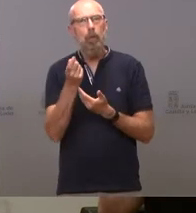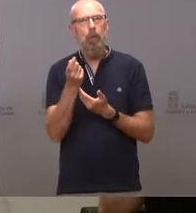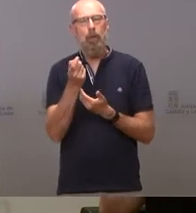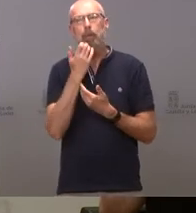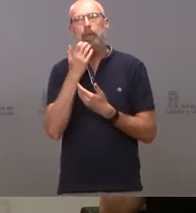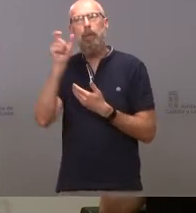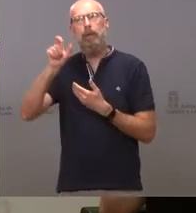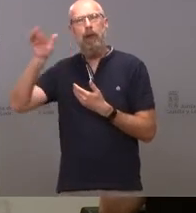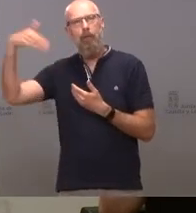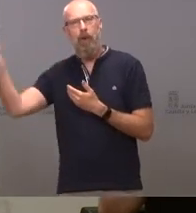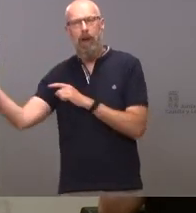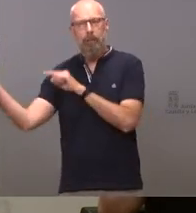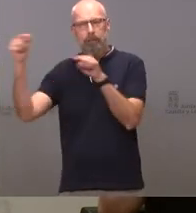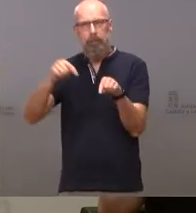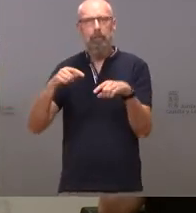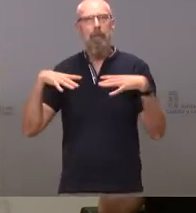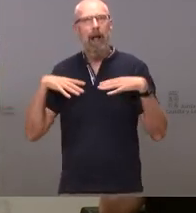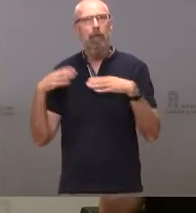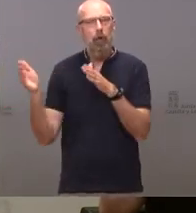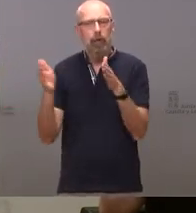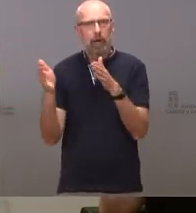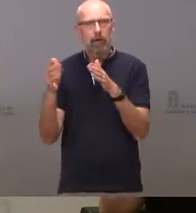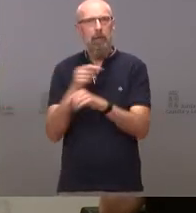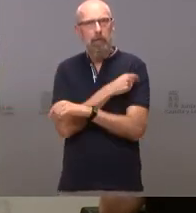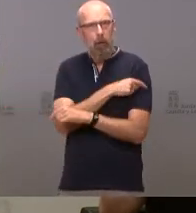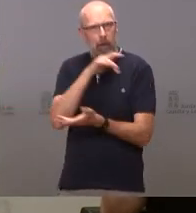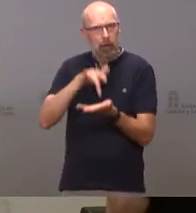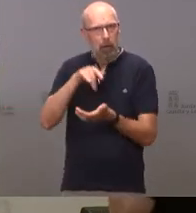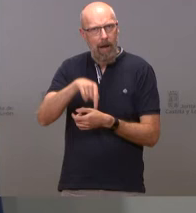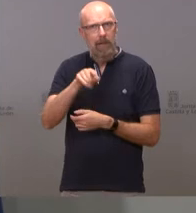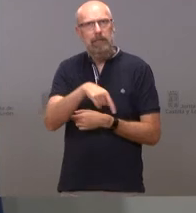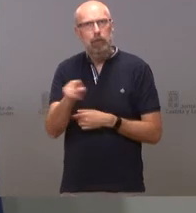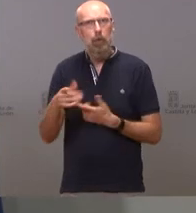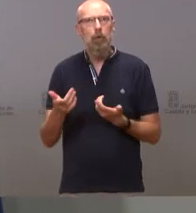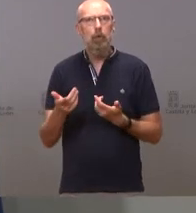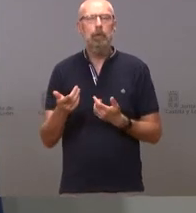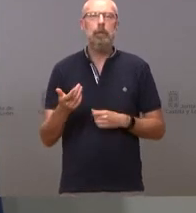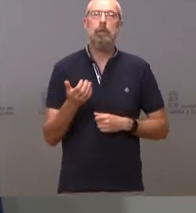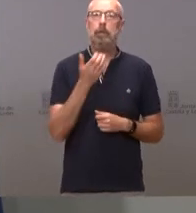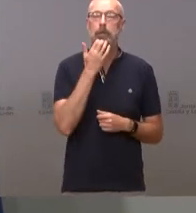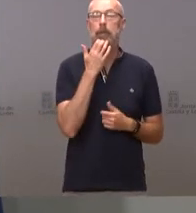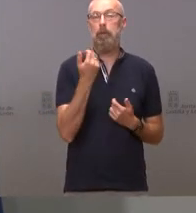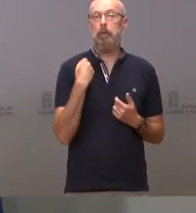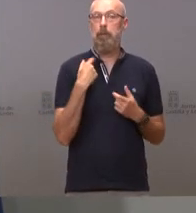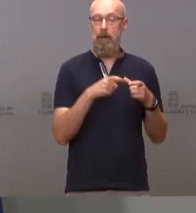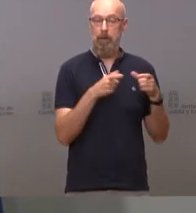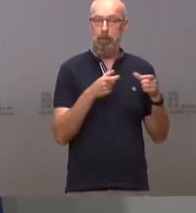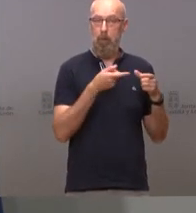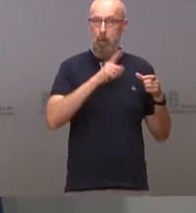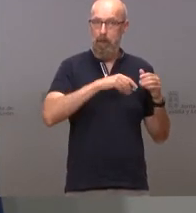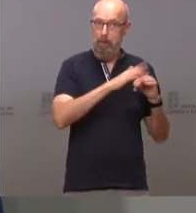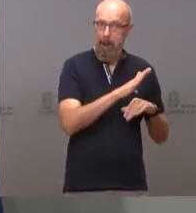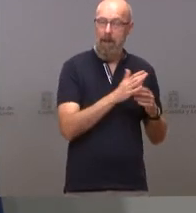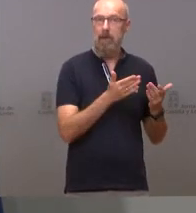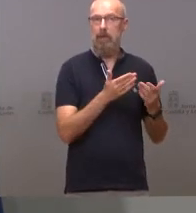verano en Castilla y León puedan ser vacunadas con segundas dosis aquí bueno es que más de un mes con la tarjeta yo creo que esto ya estamos haciendo